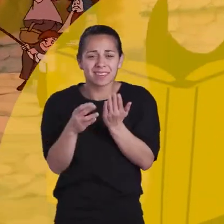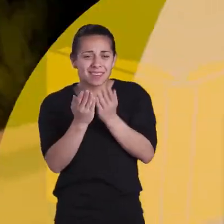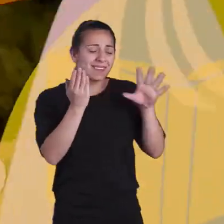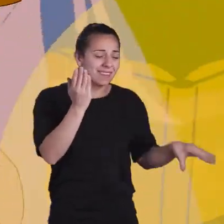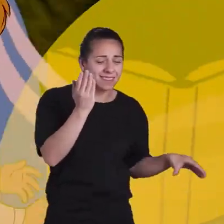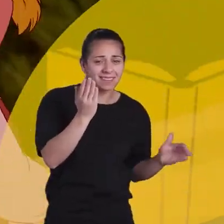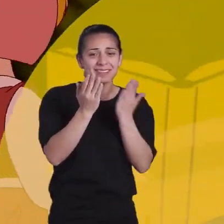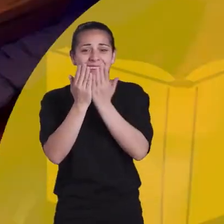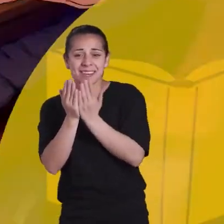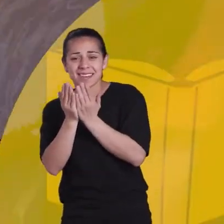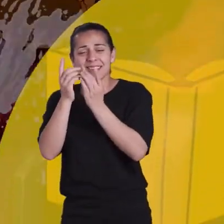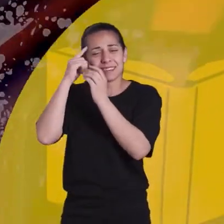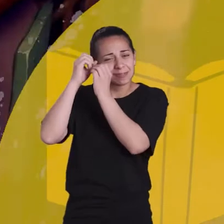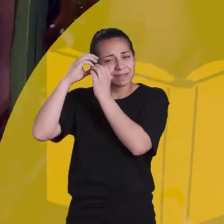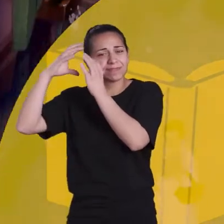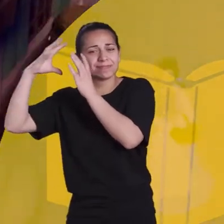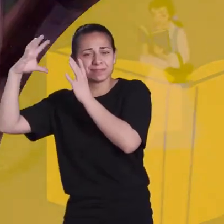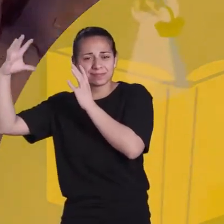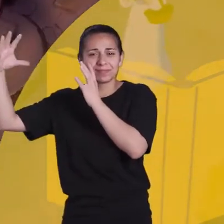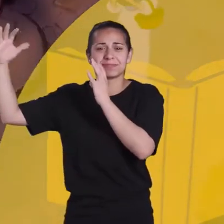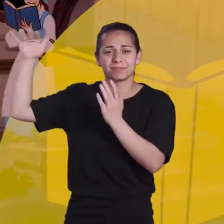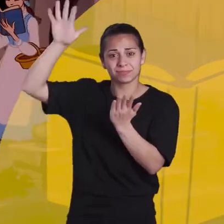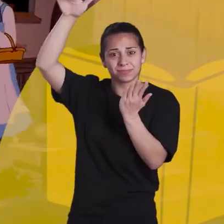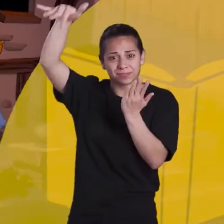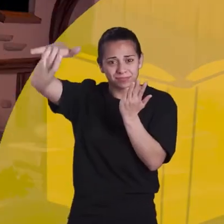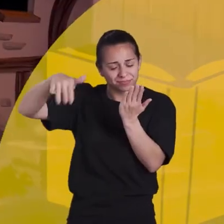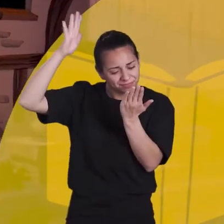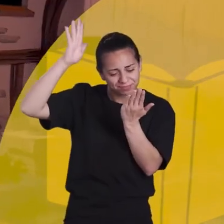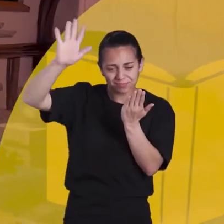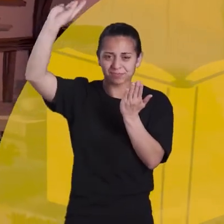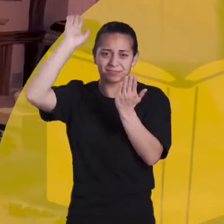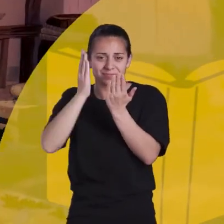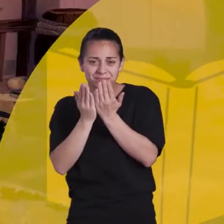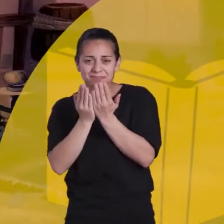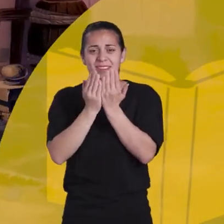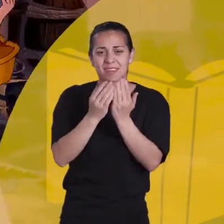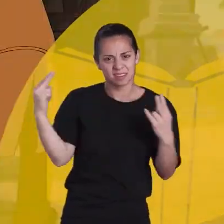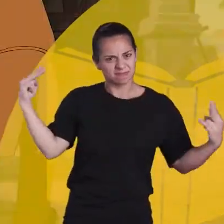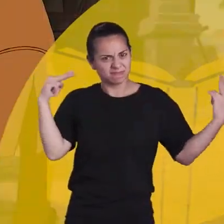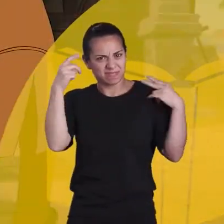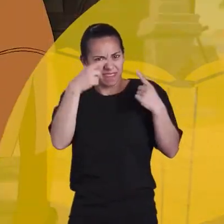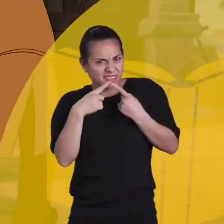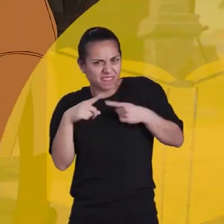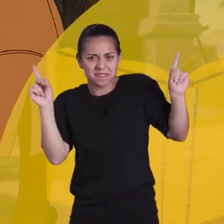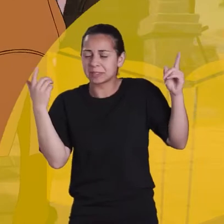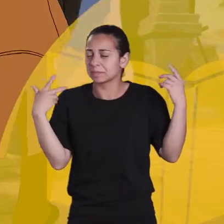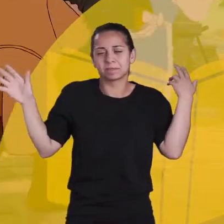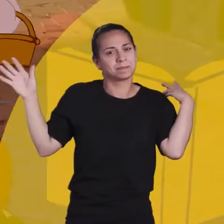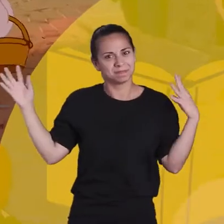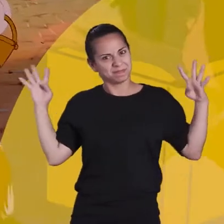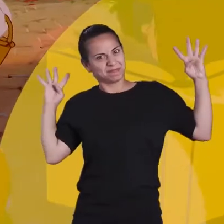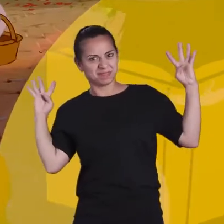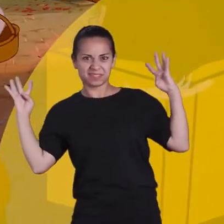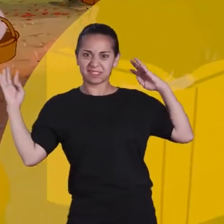Aunque a Bella no le importa lo que la gente piense, ella es feliz y apasionada por la lectura. Le gusta leer historias que la ayuden a soñar.